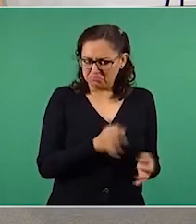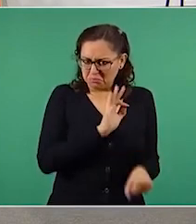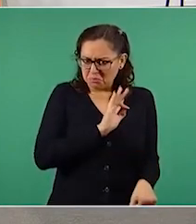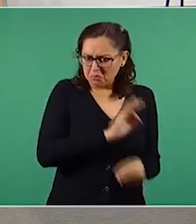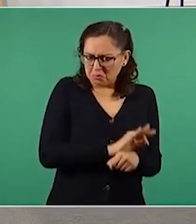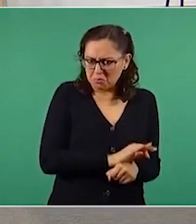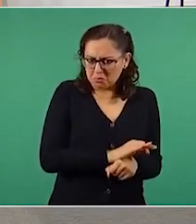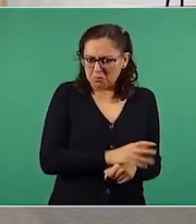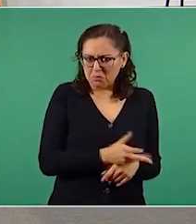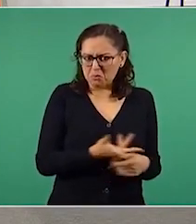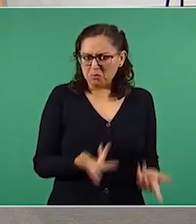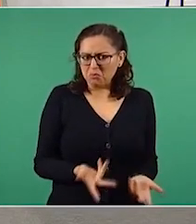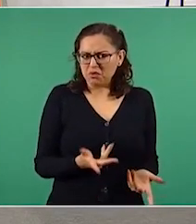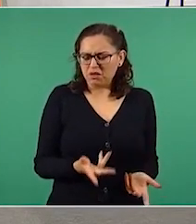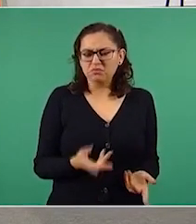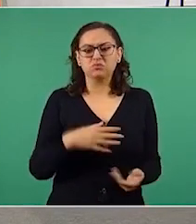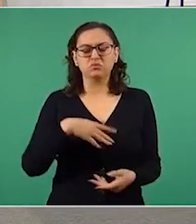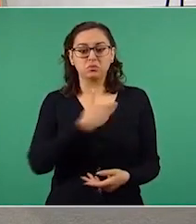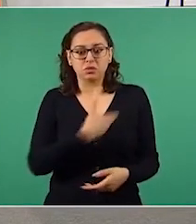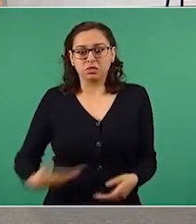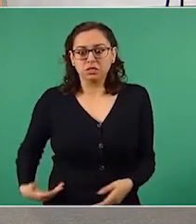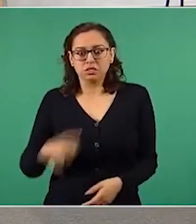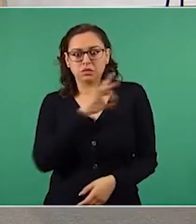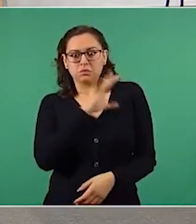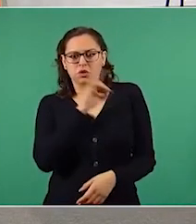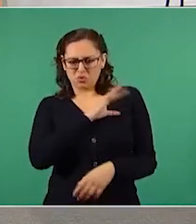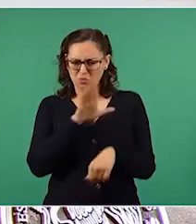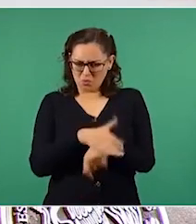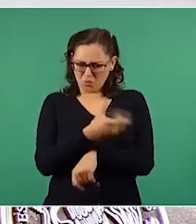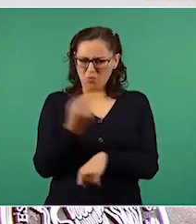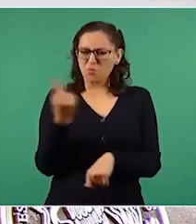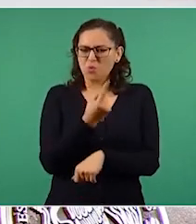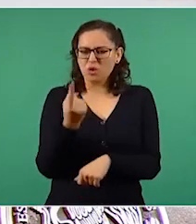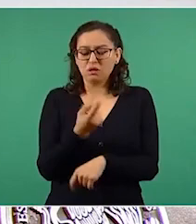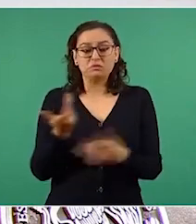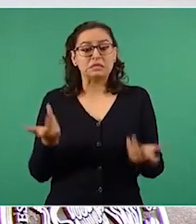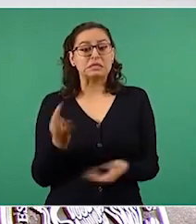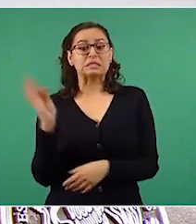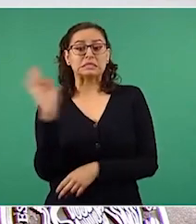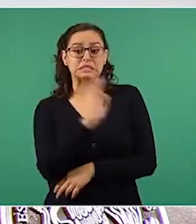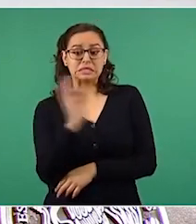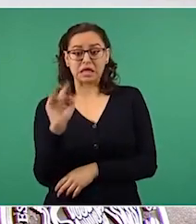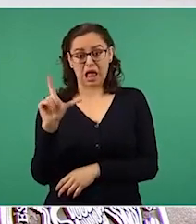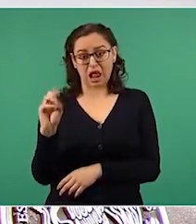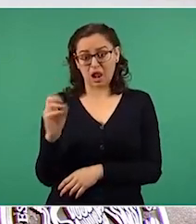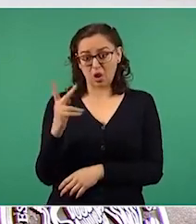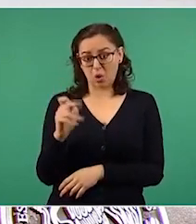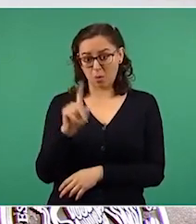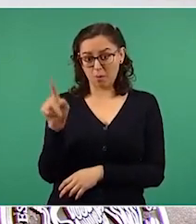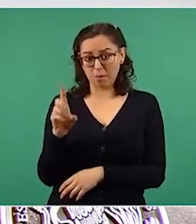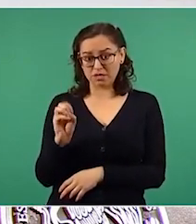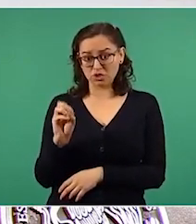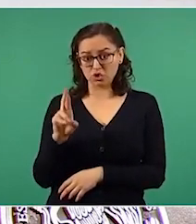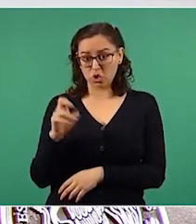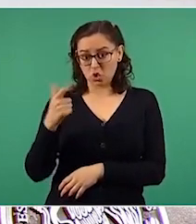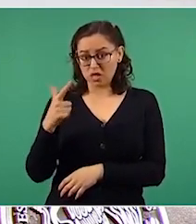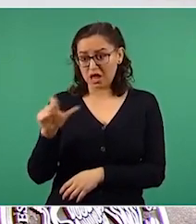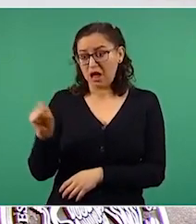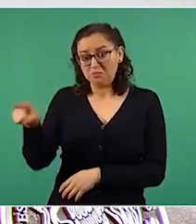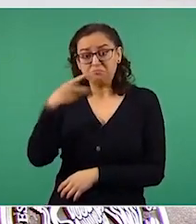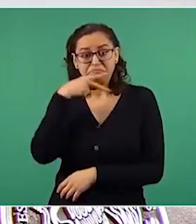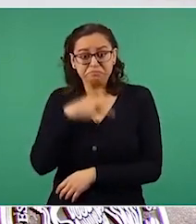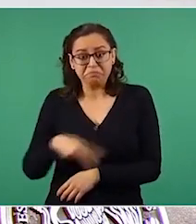¿O el señor López Dóriga tuitea sin saber lo que difunde o lo hace de mala fe al ignorar que el reportero